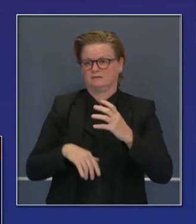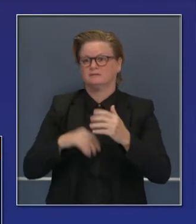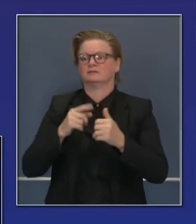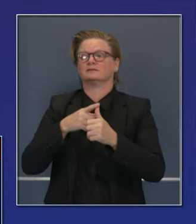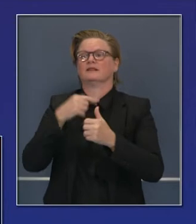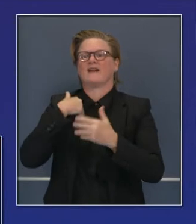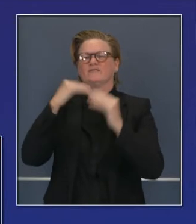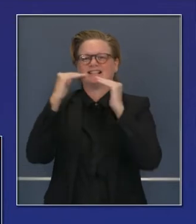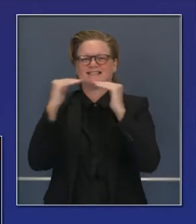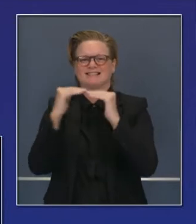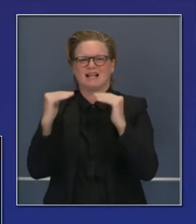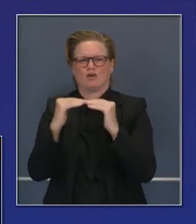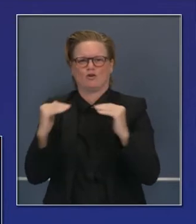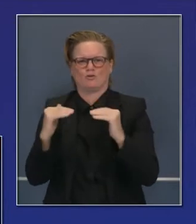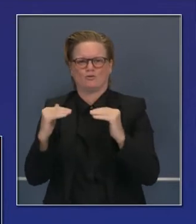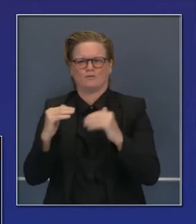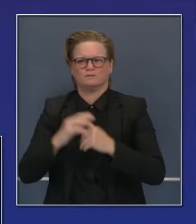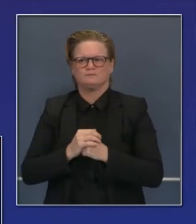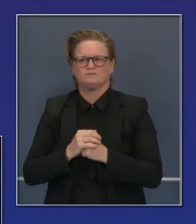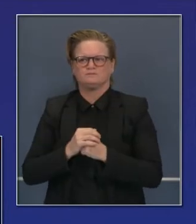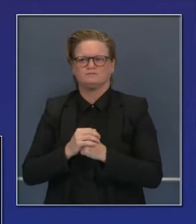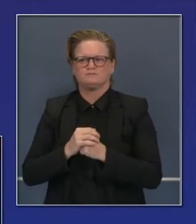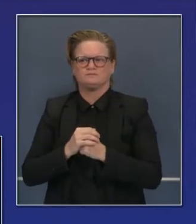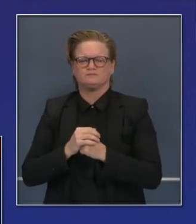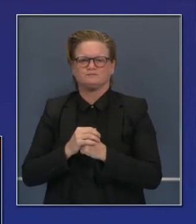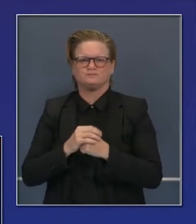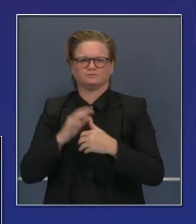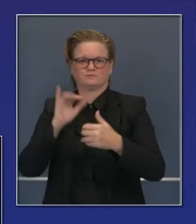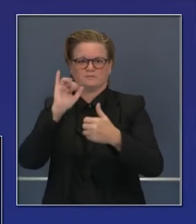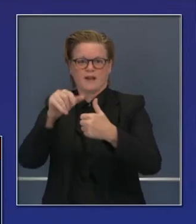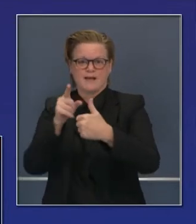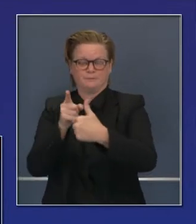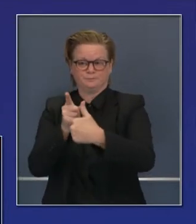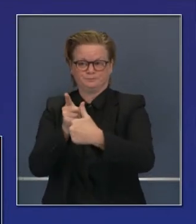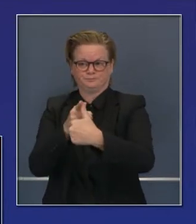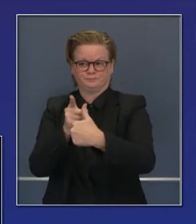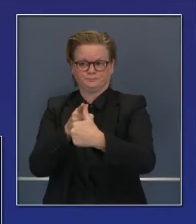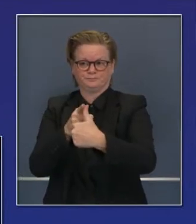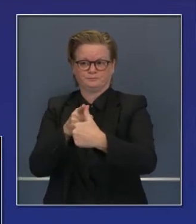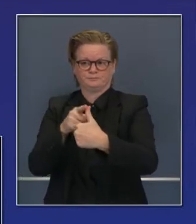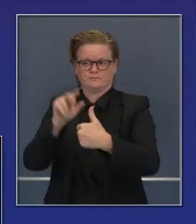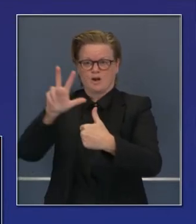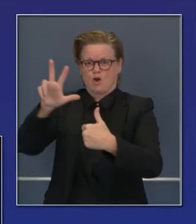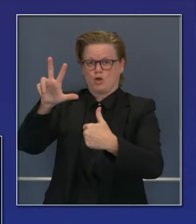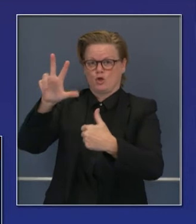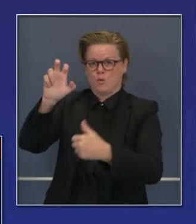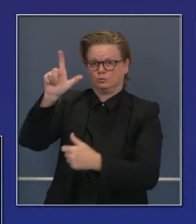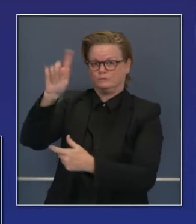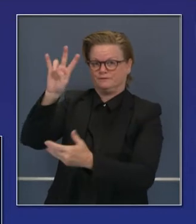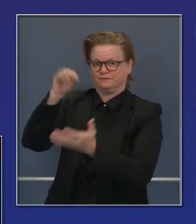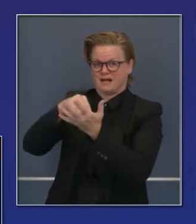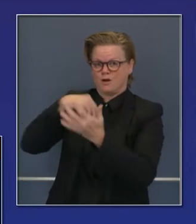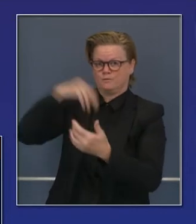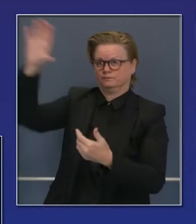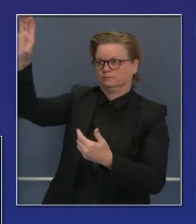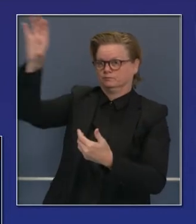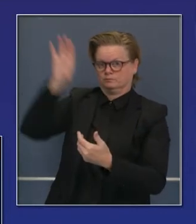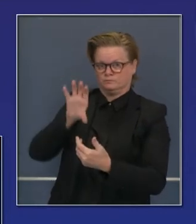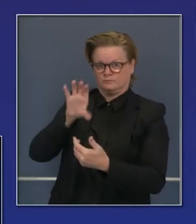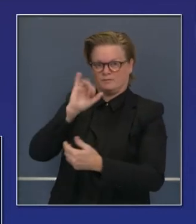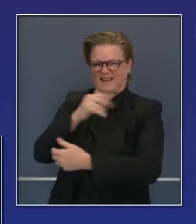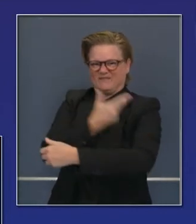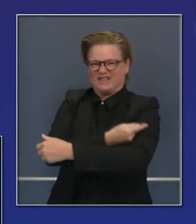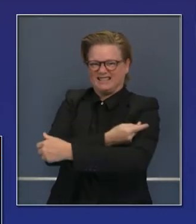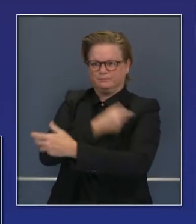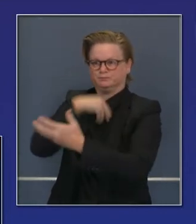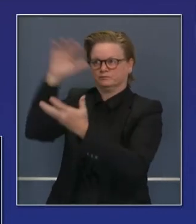niveles y estos son nivel 1, las primeras vacunas, 327 mil dosis de